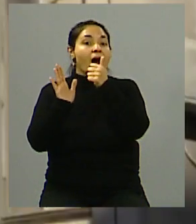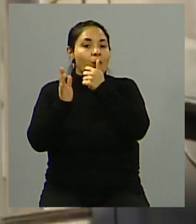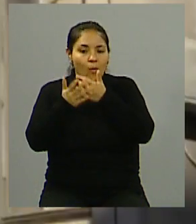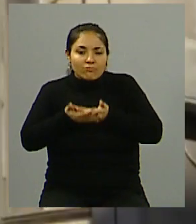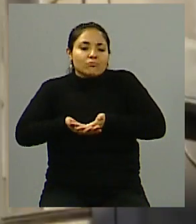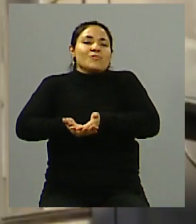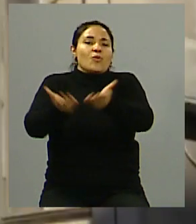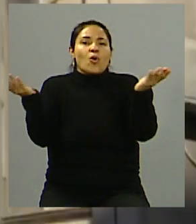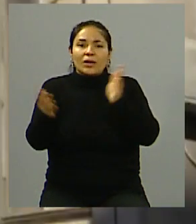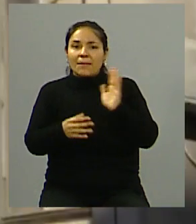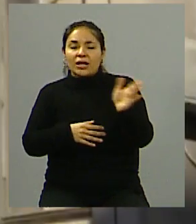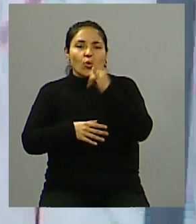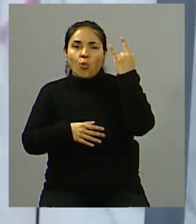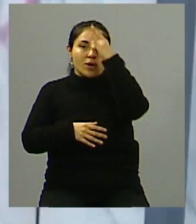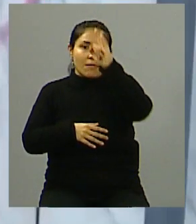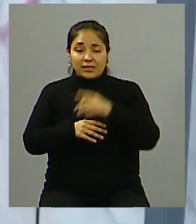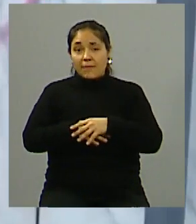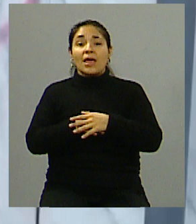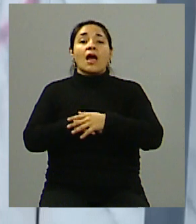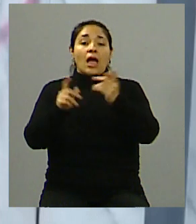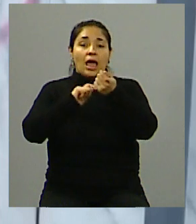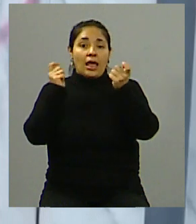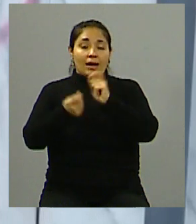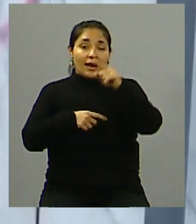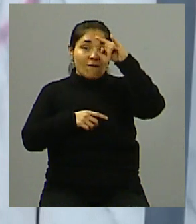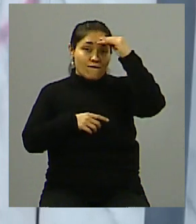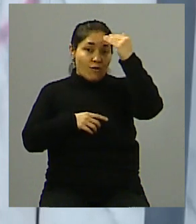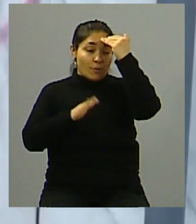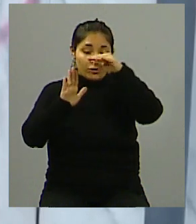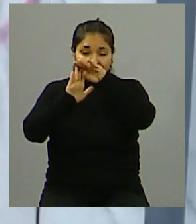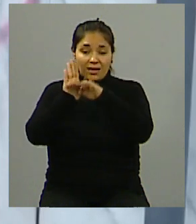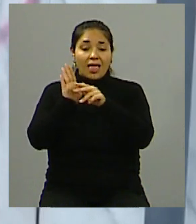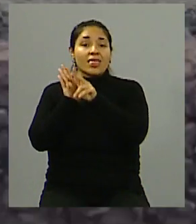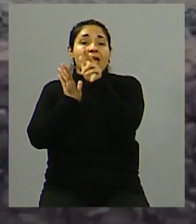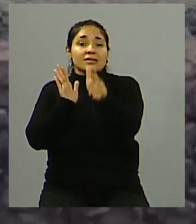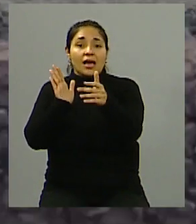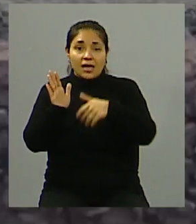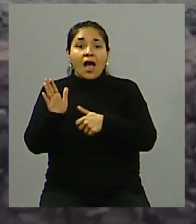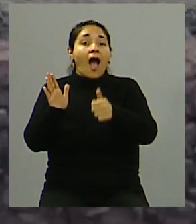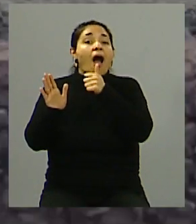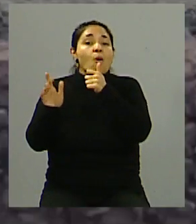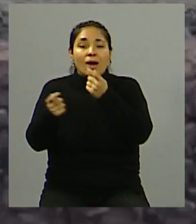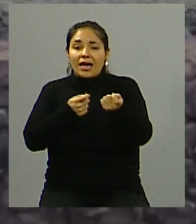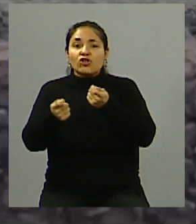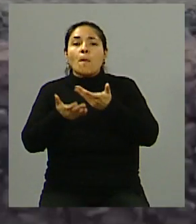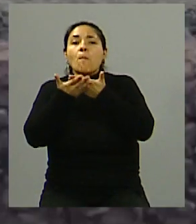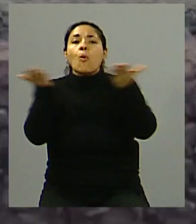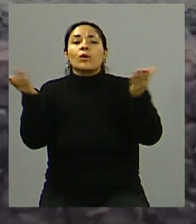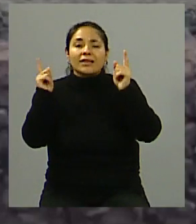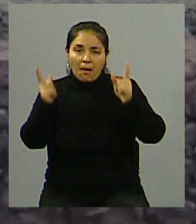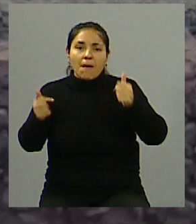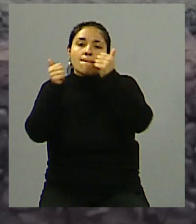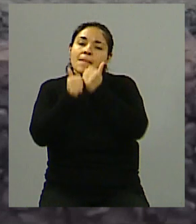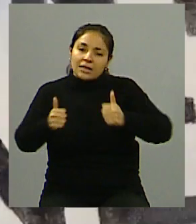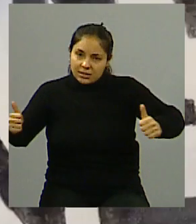agua en el Uruguay. Y esa reforma decía, quedaba escrito en la Constitución, que la gestión del agua tenía que ser pública y participativa, ¿no?